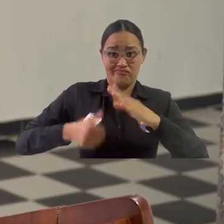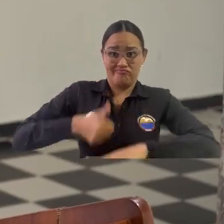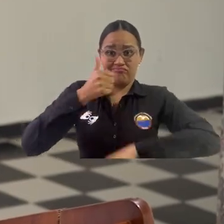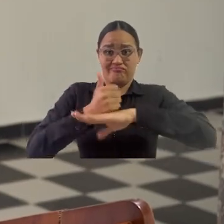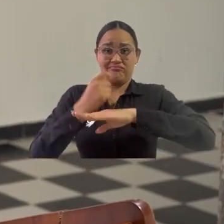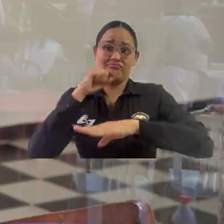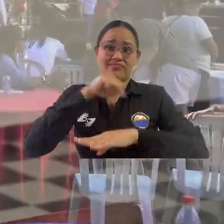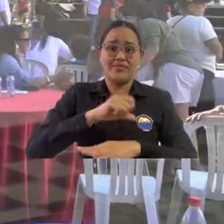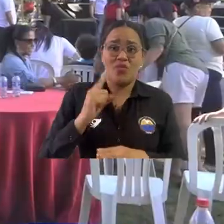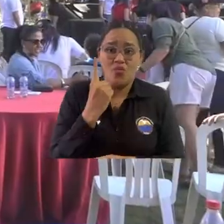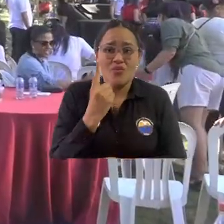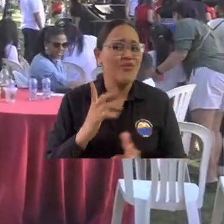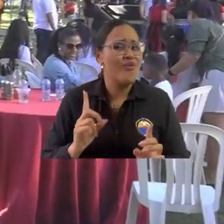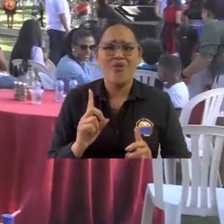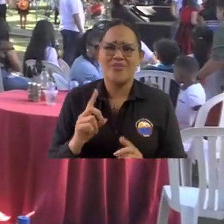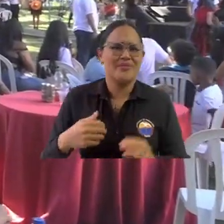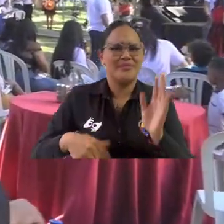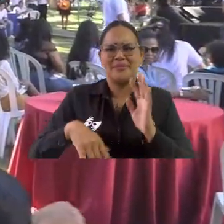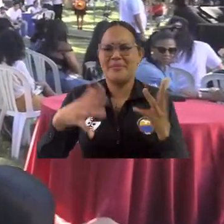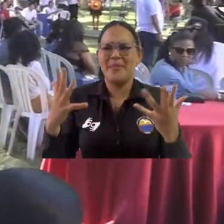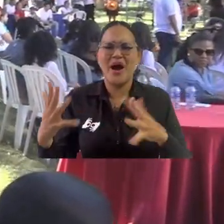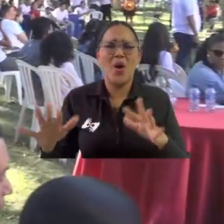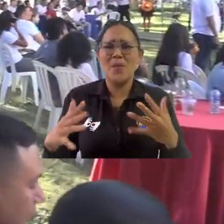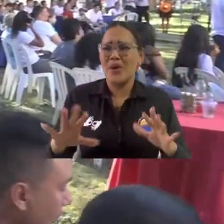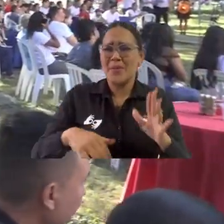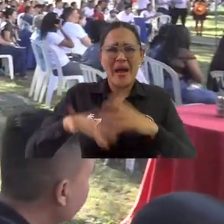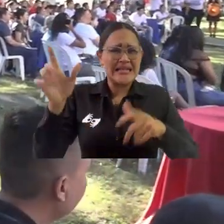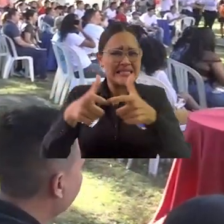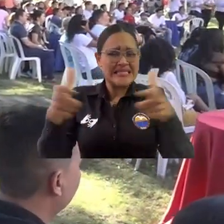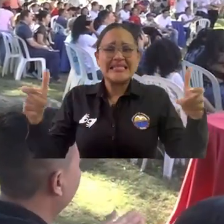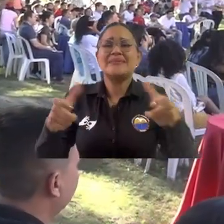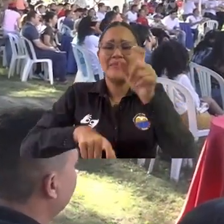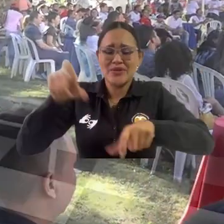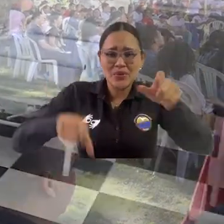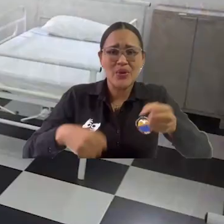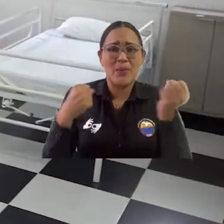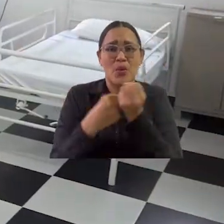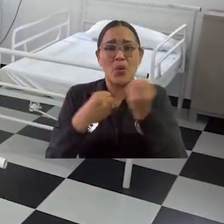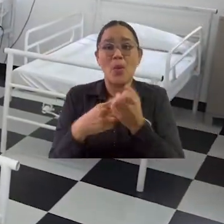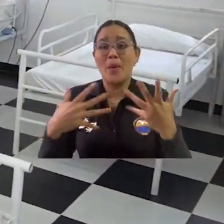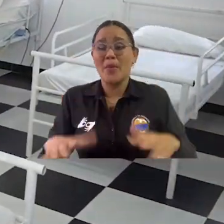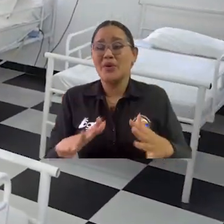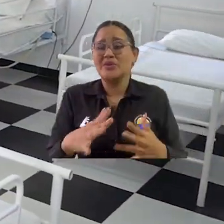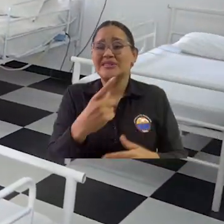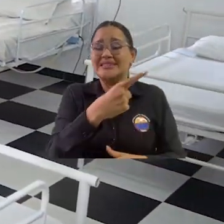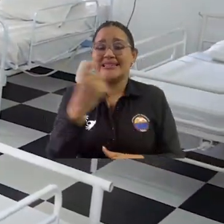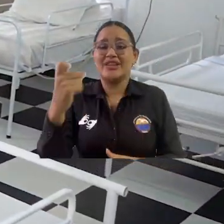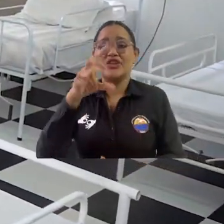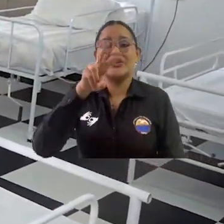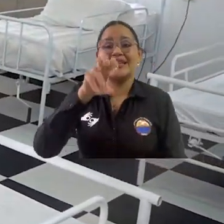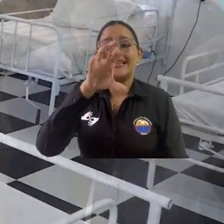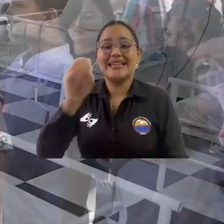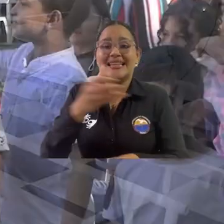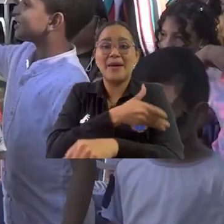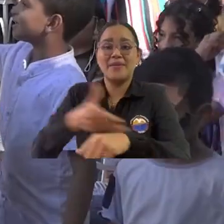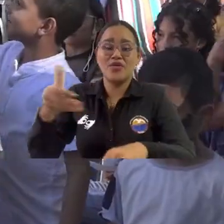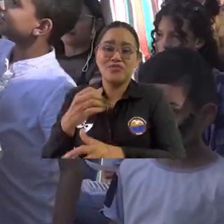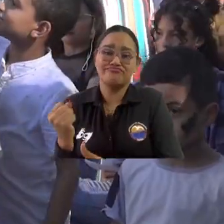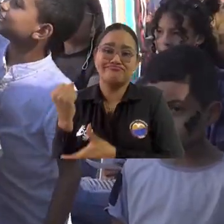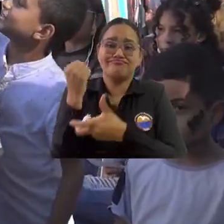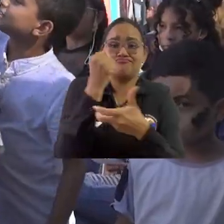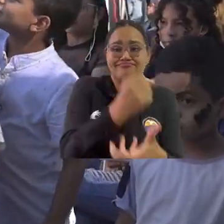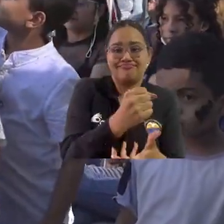rector, fueron muchas personas, casi 170 millones de pesos contando los materiales. En realidad es una suma modesta para todas